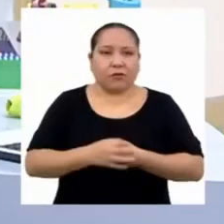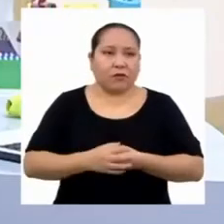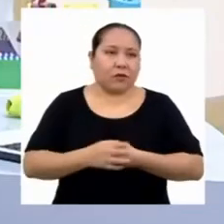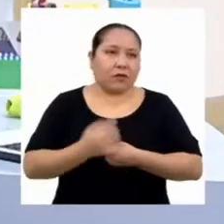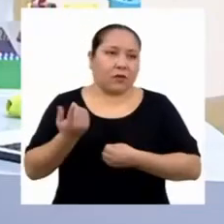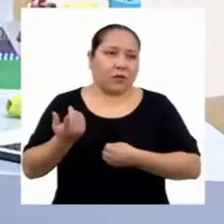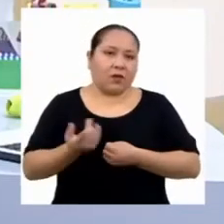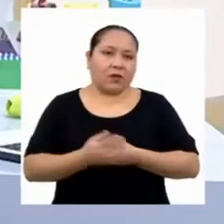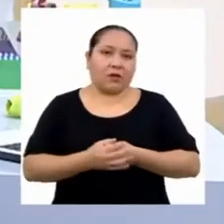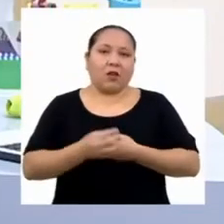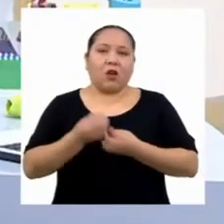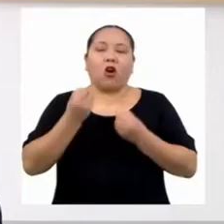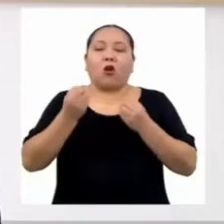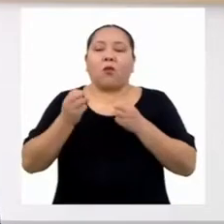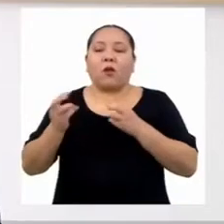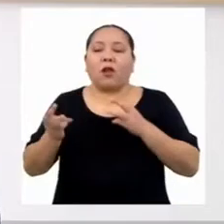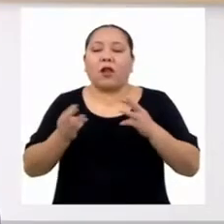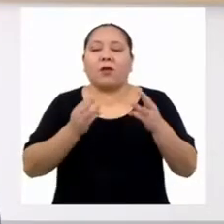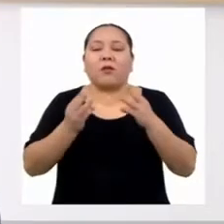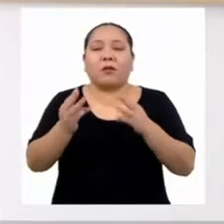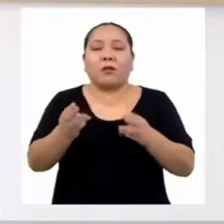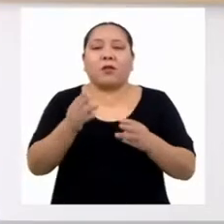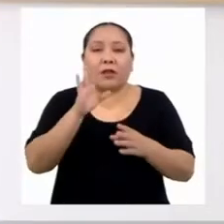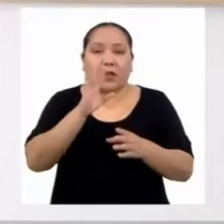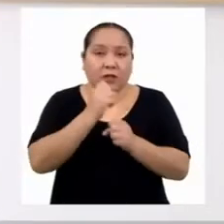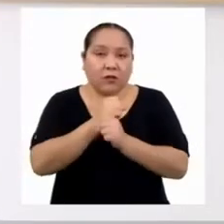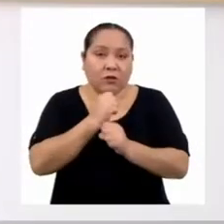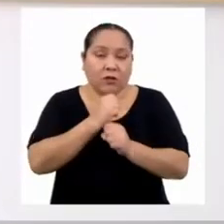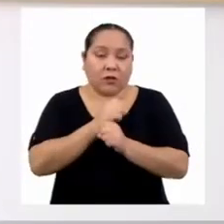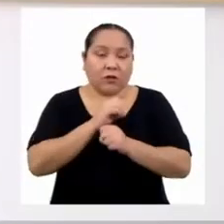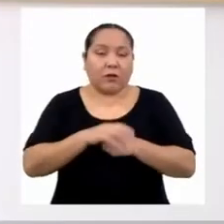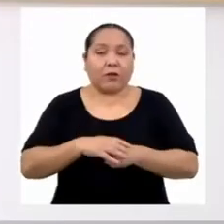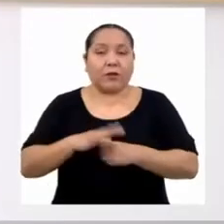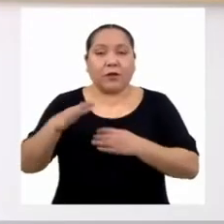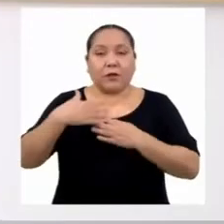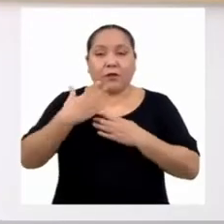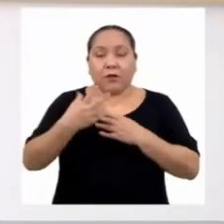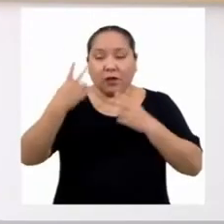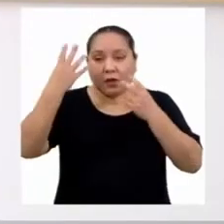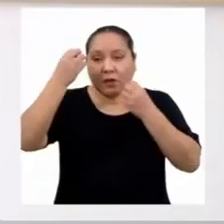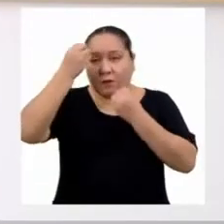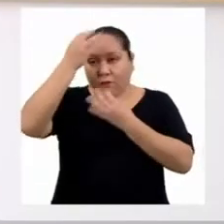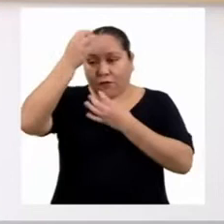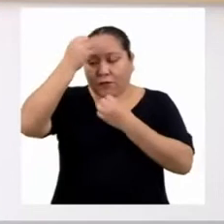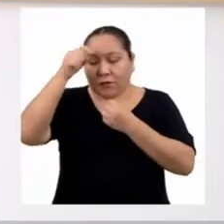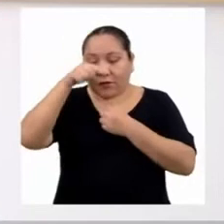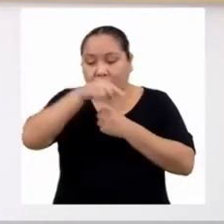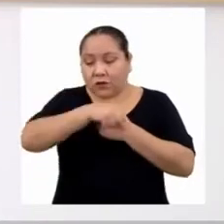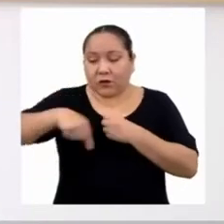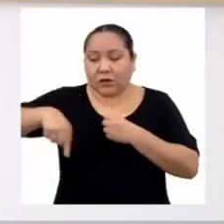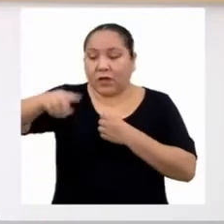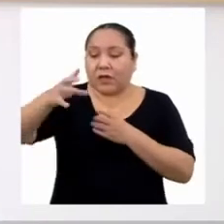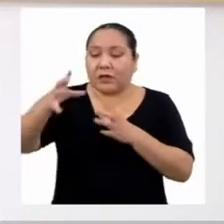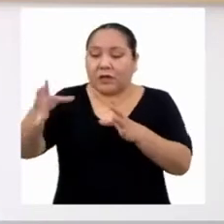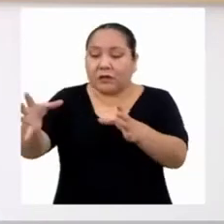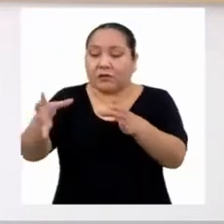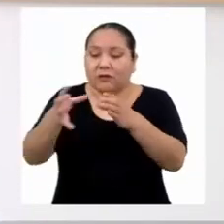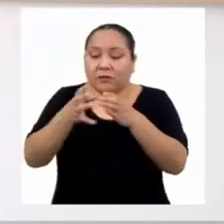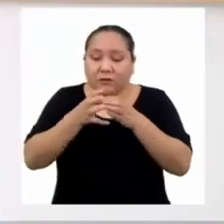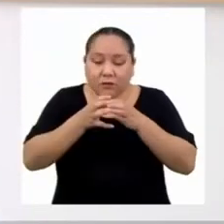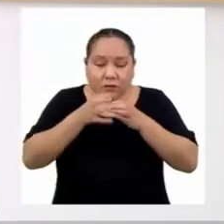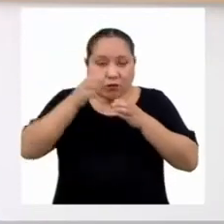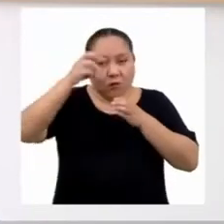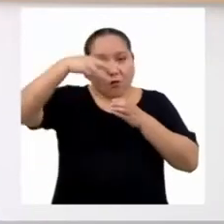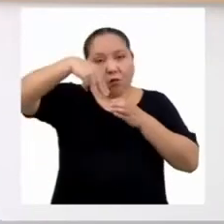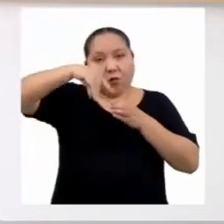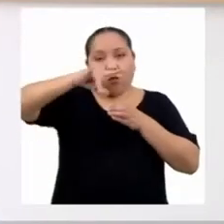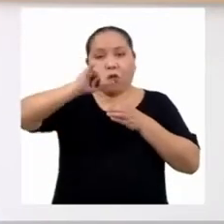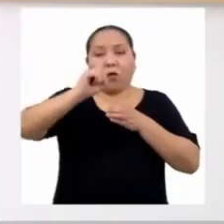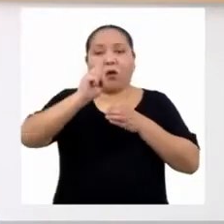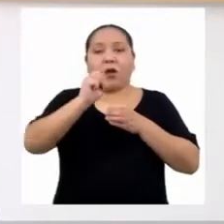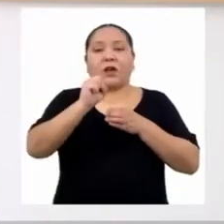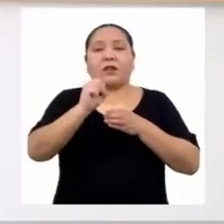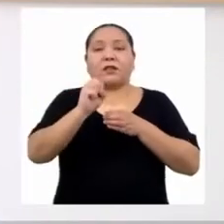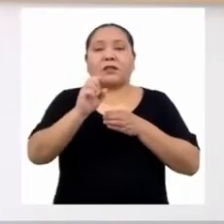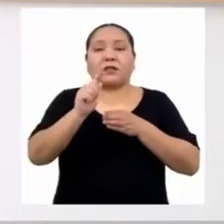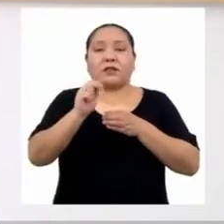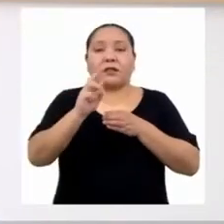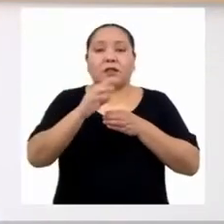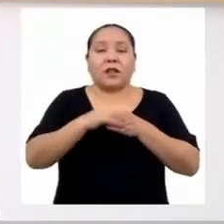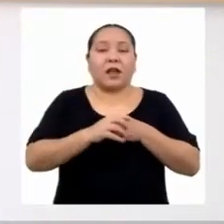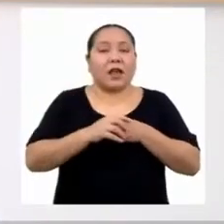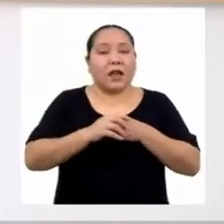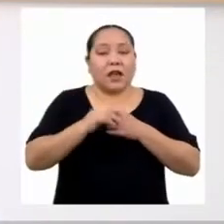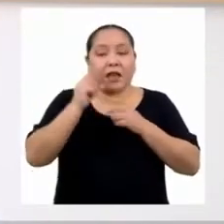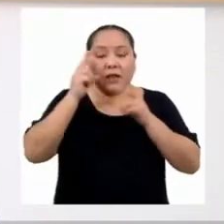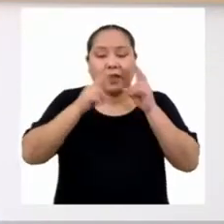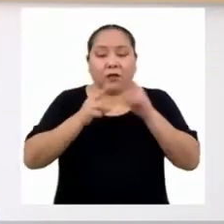metodología de nuestro trabajo. Luego, para obtener información de una muestra de la población mediante un cuestionario, hay que redactar una